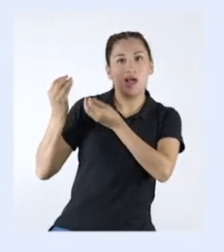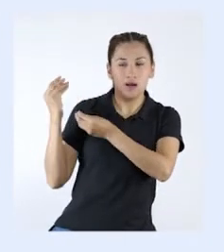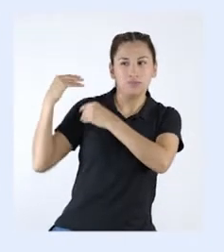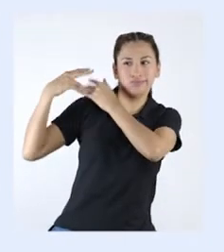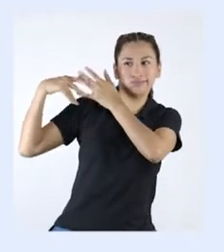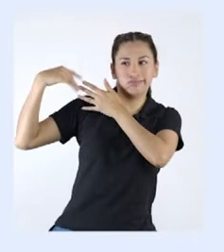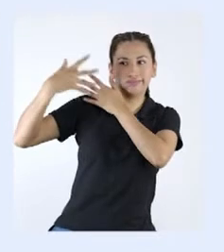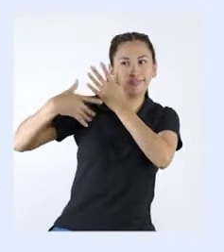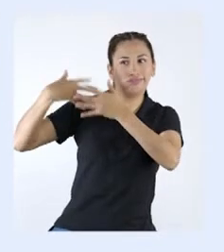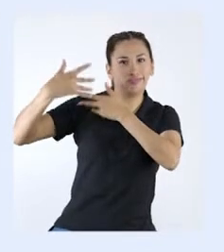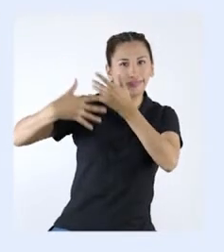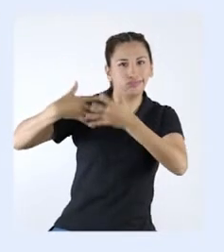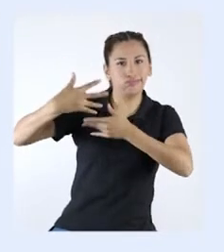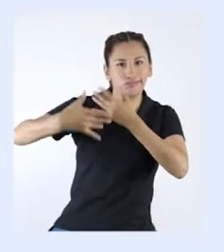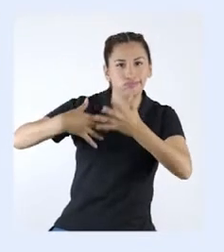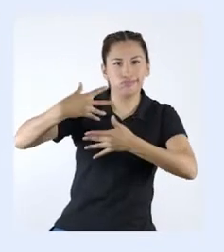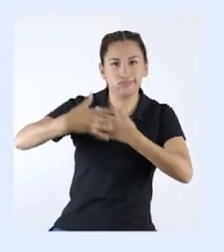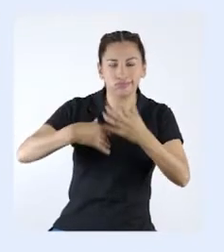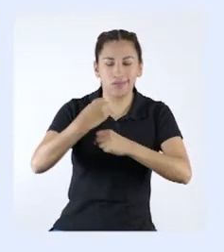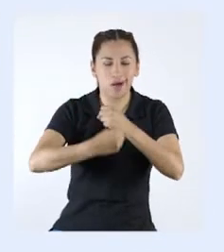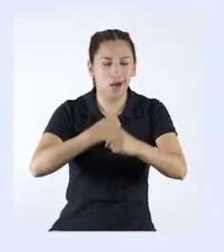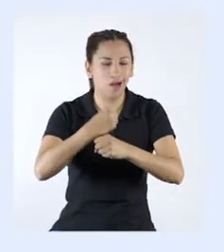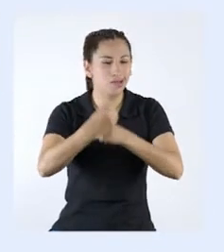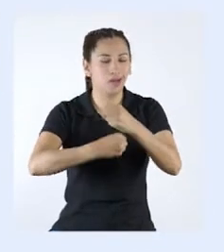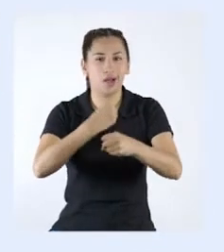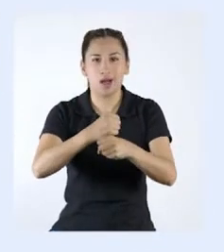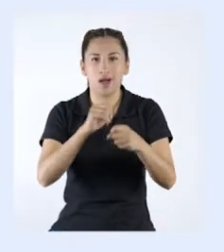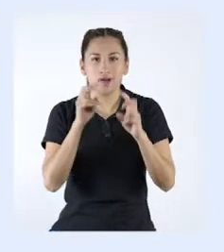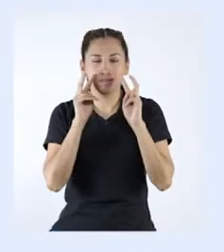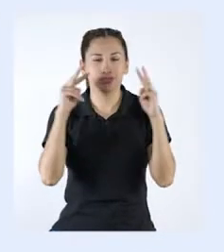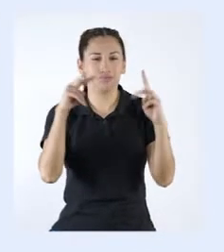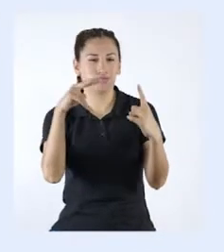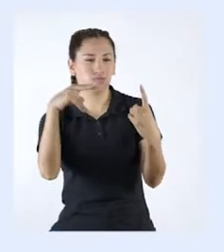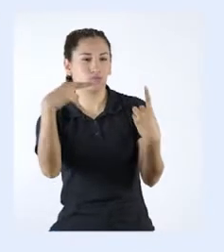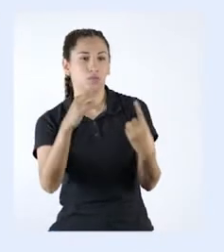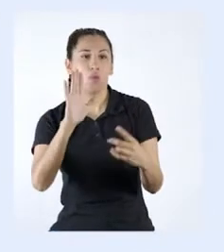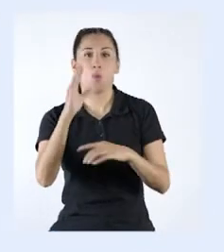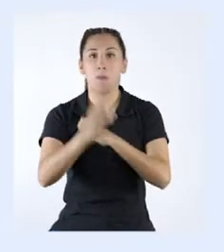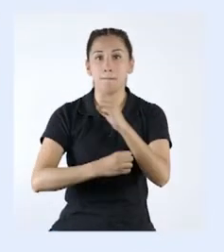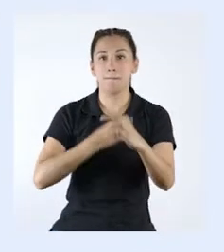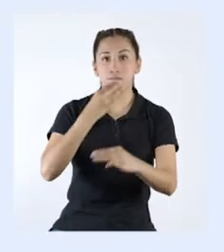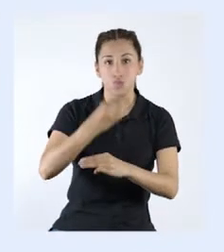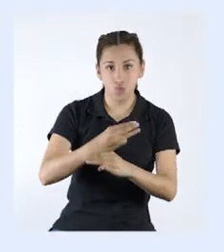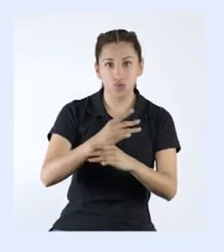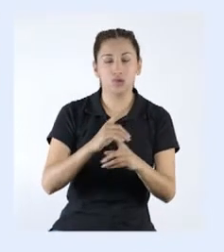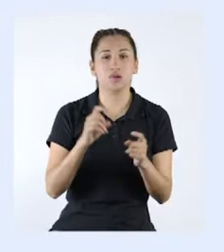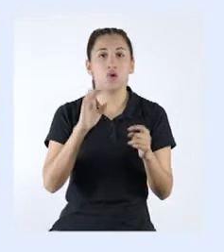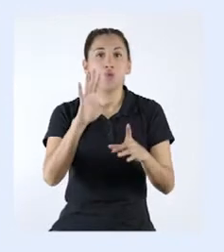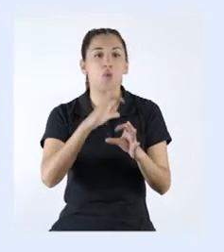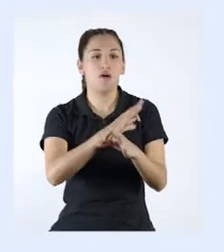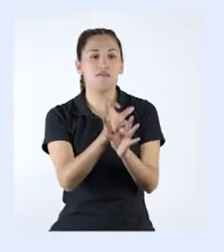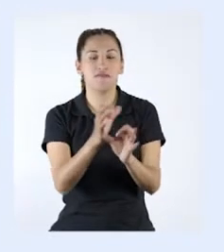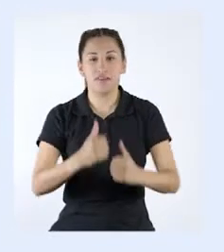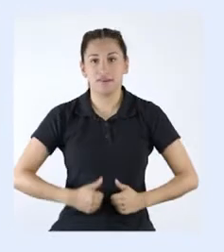a ser el testimonio de su existencia, de su visión de mundo, de sus formas de vida